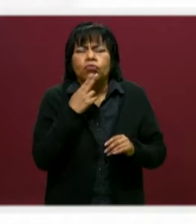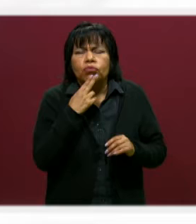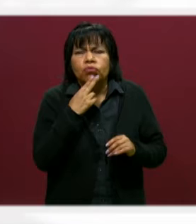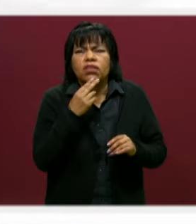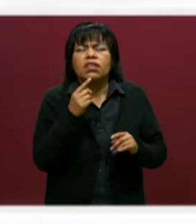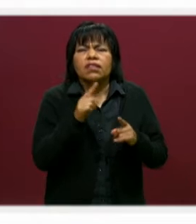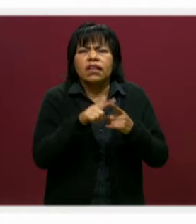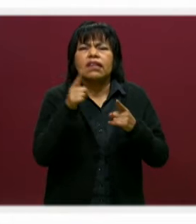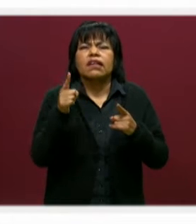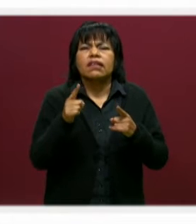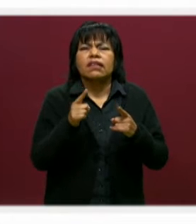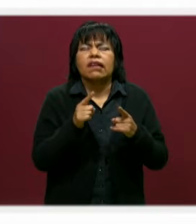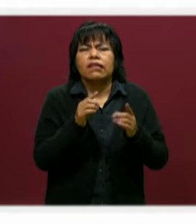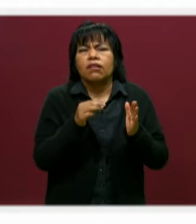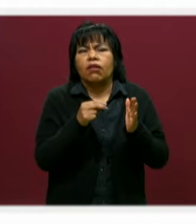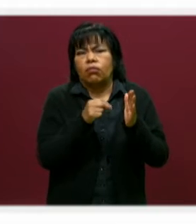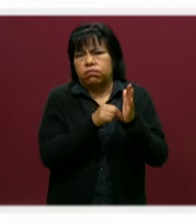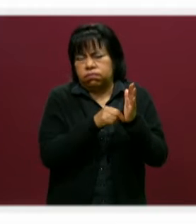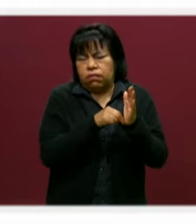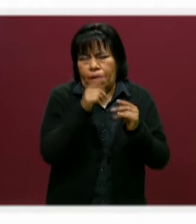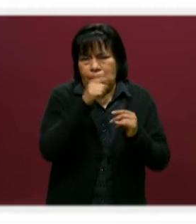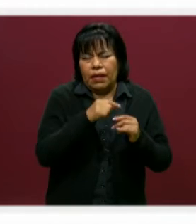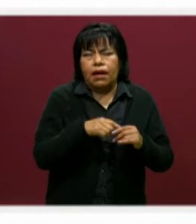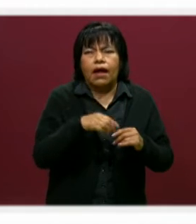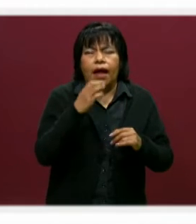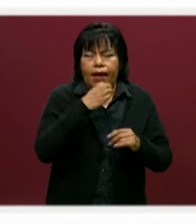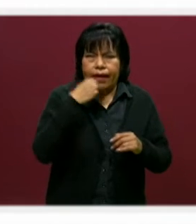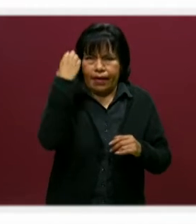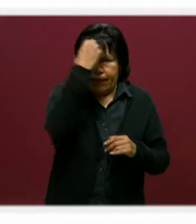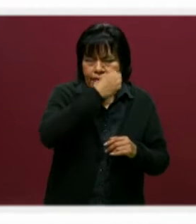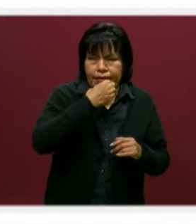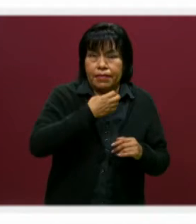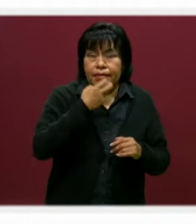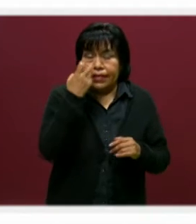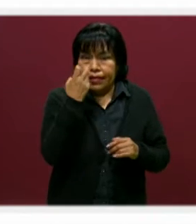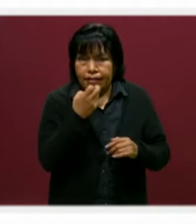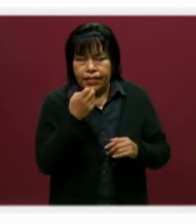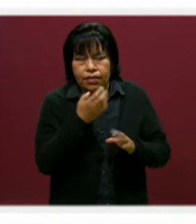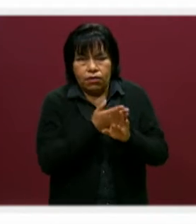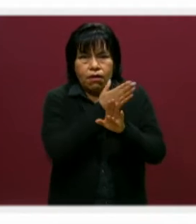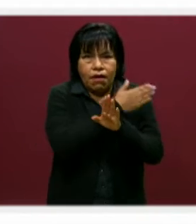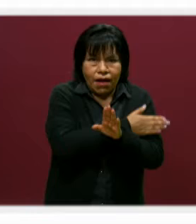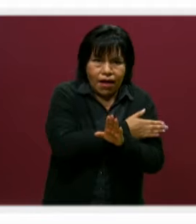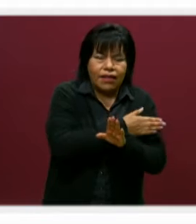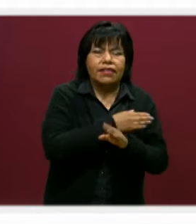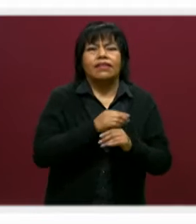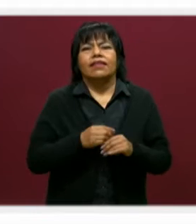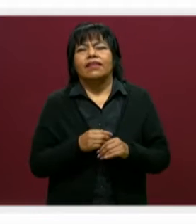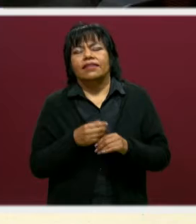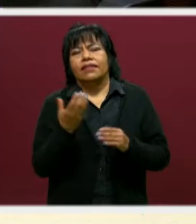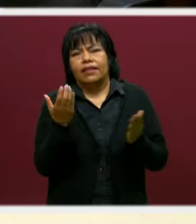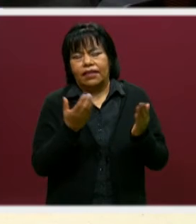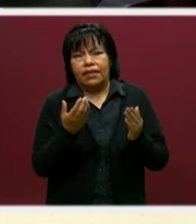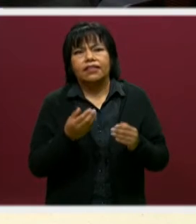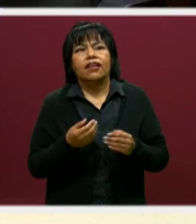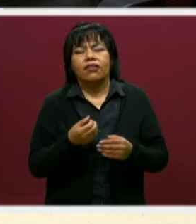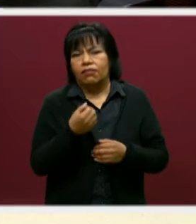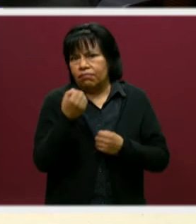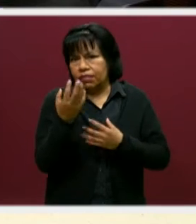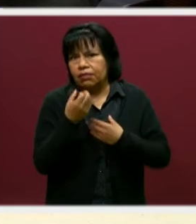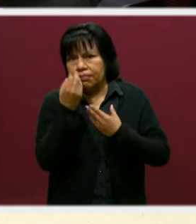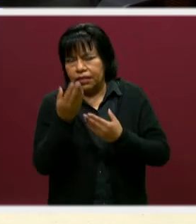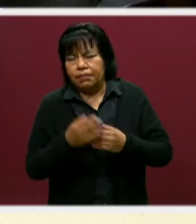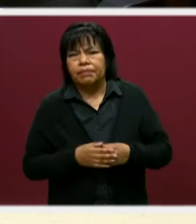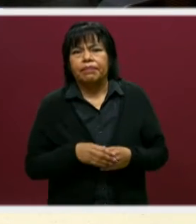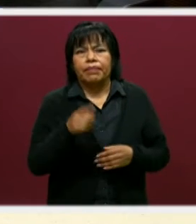Nuestro usuario y contraseña para poder ingresar al examen y este se va a proporcionar previo a lo que es la aplicación. Pues ahí lo tienen en pantalla